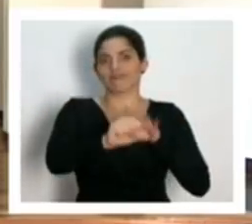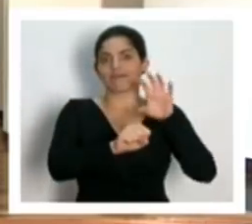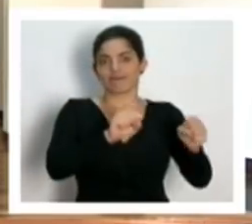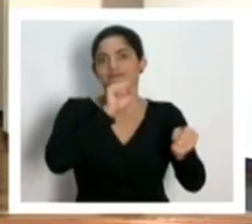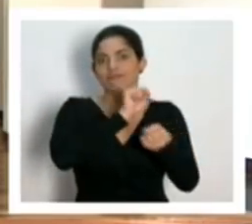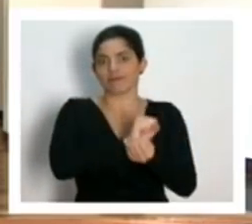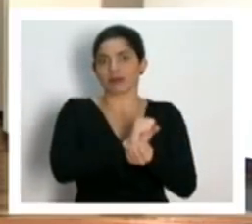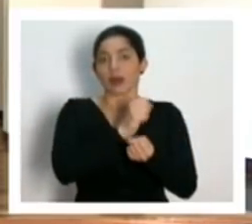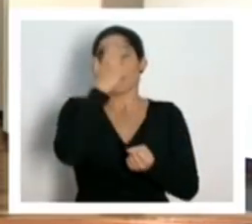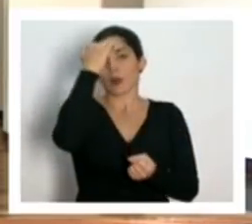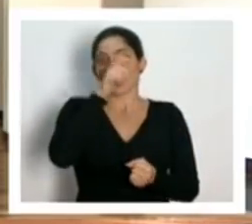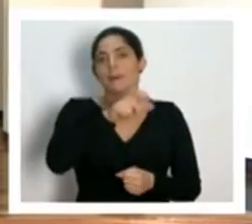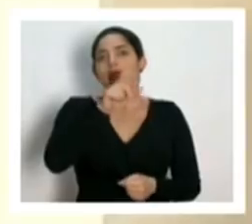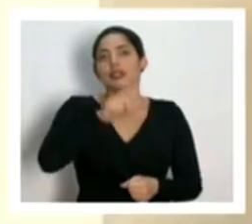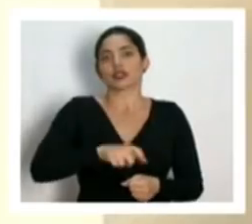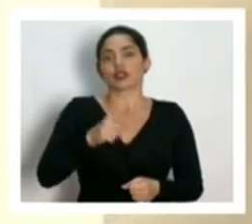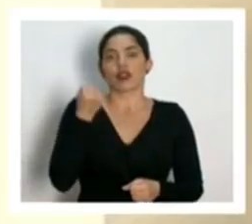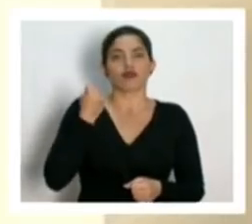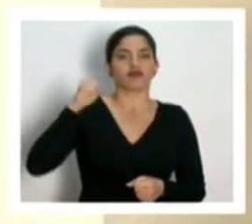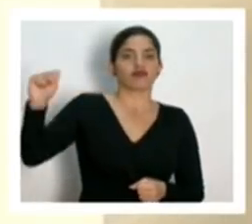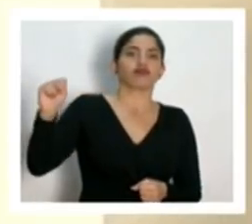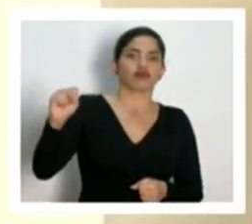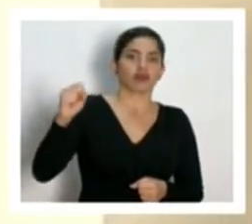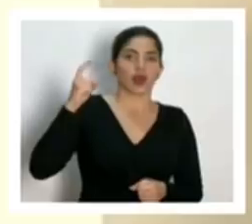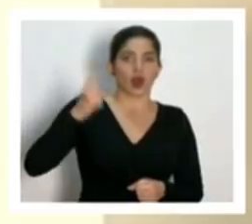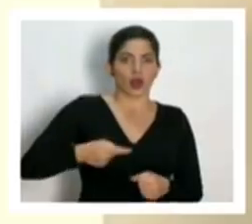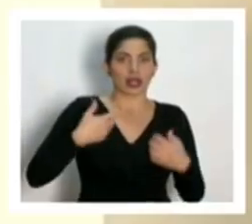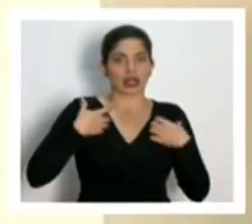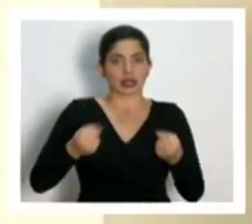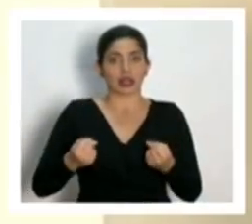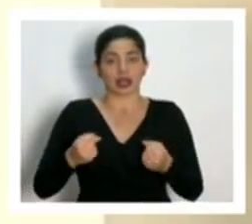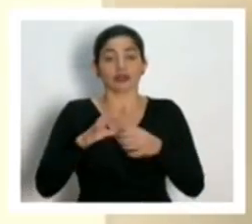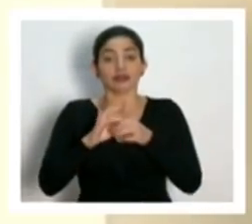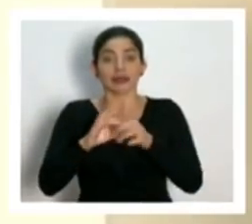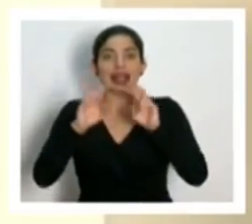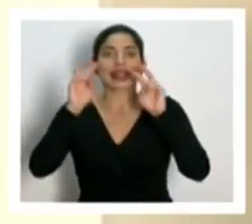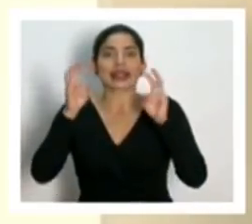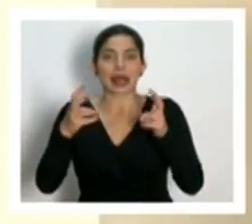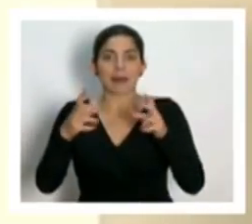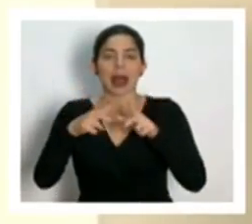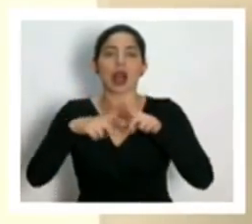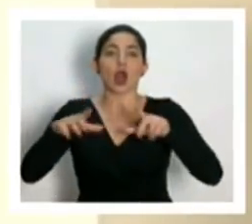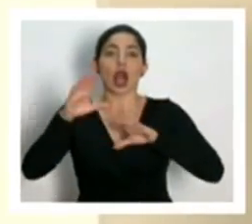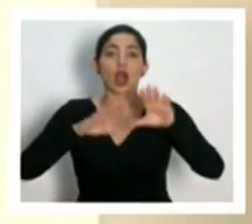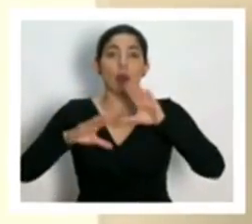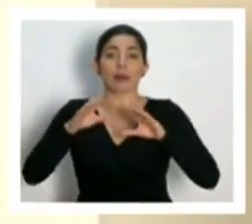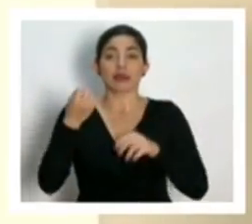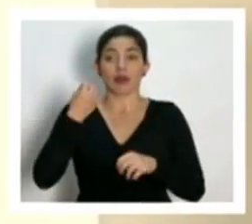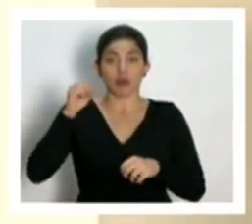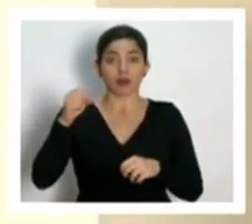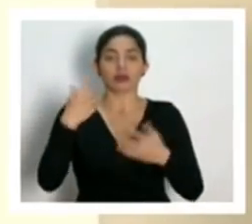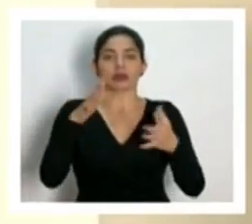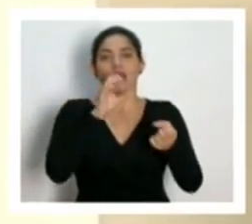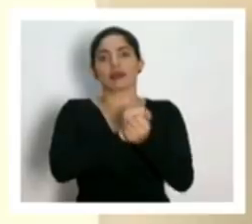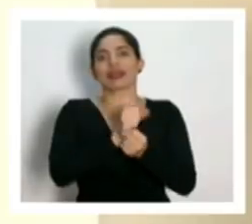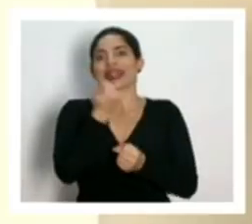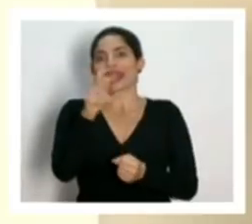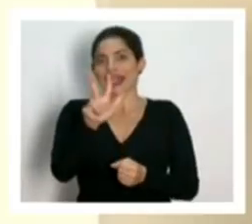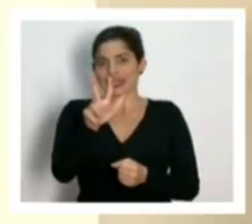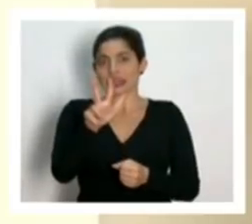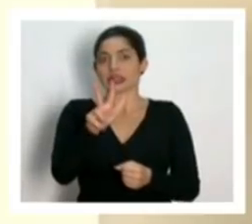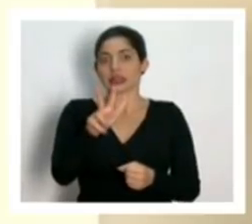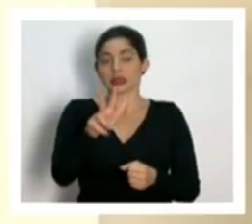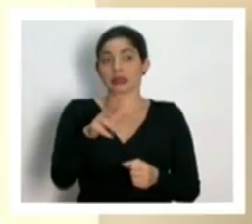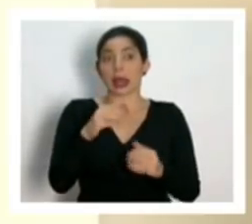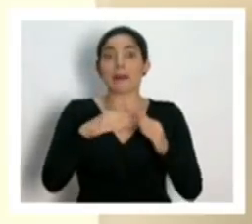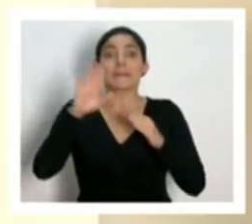incumplir con las disposiciones sanitarias respecto al tema de los locales comerciales. Y principalmente han sido más de